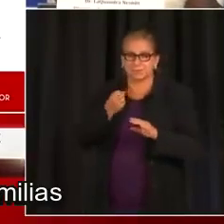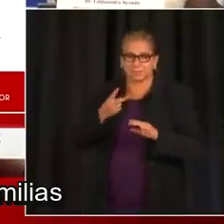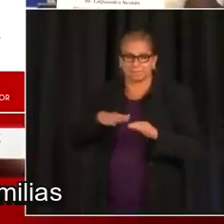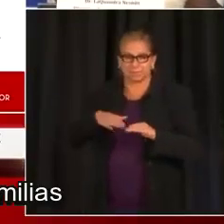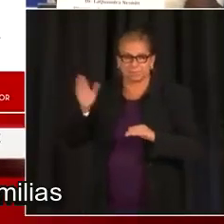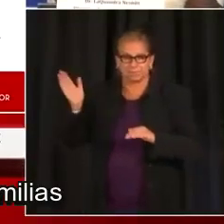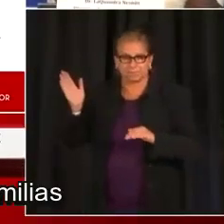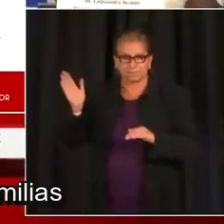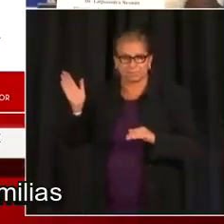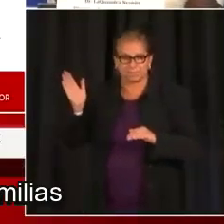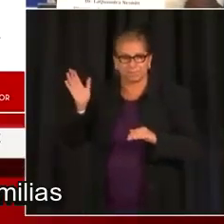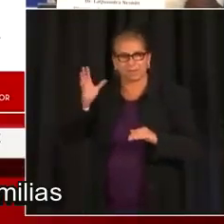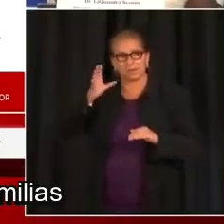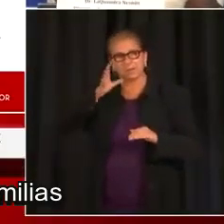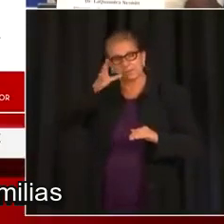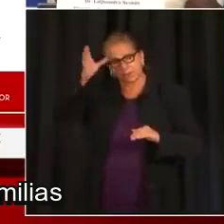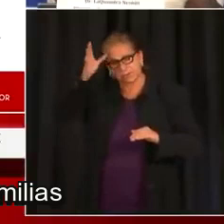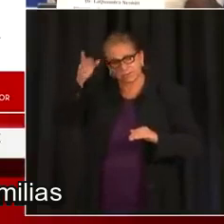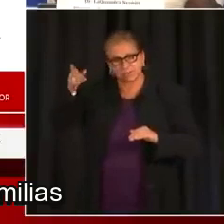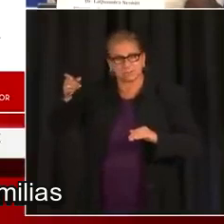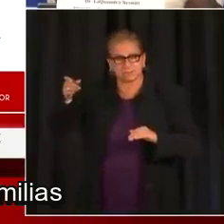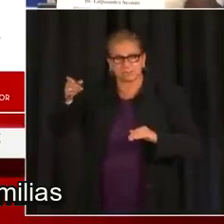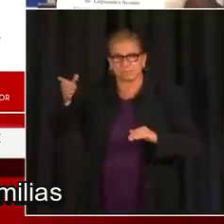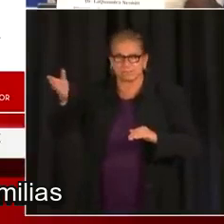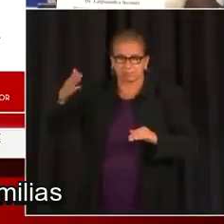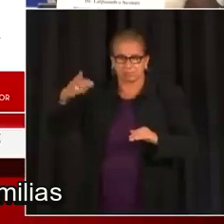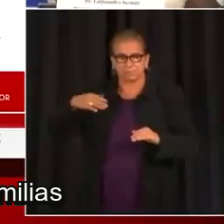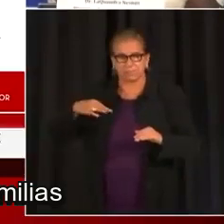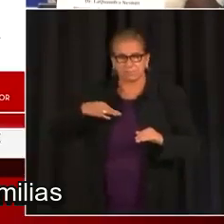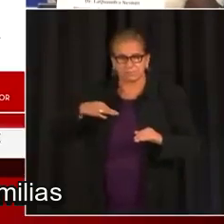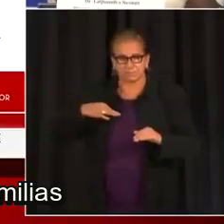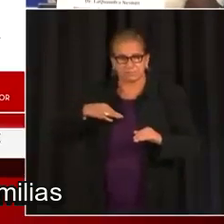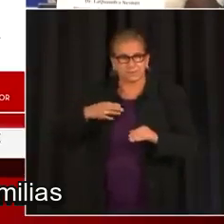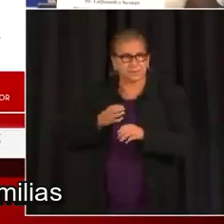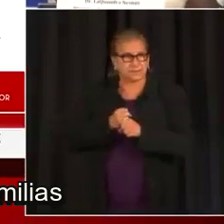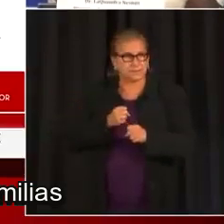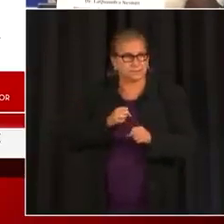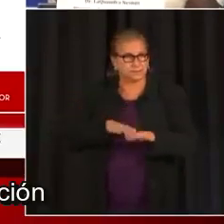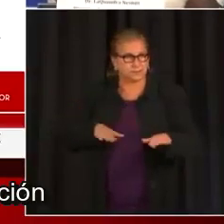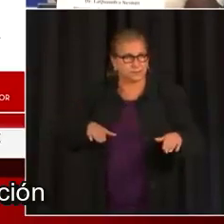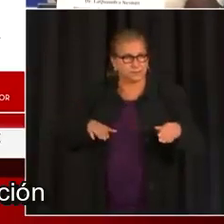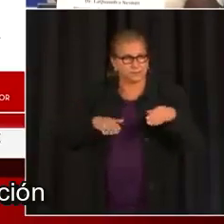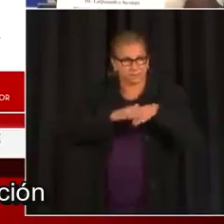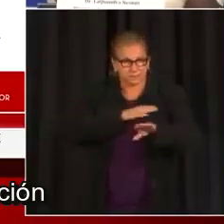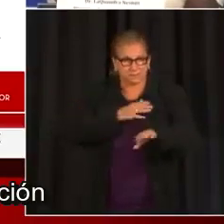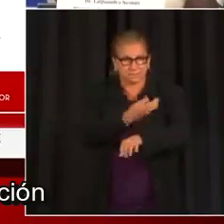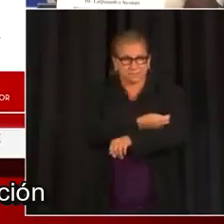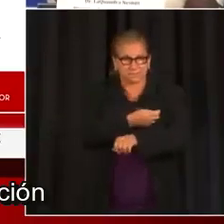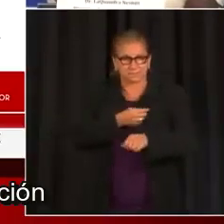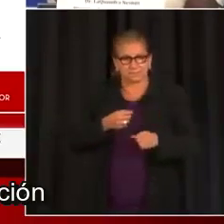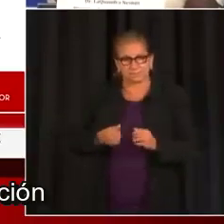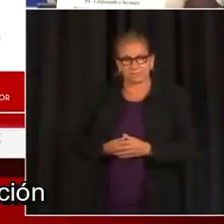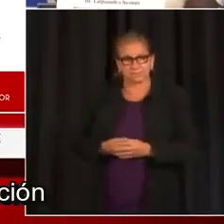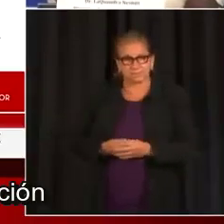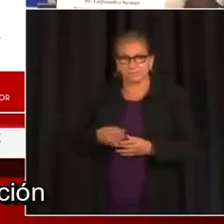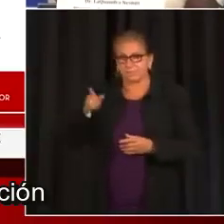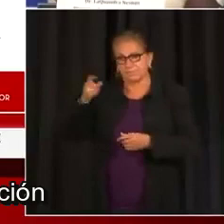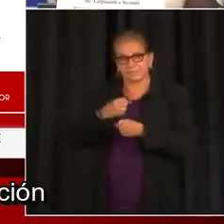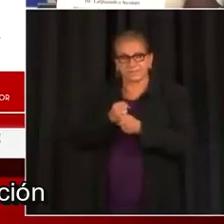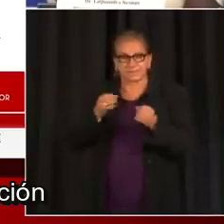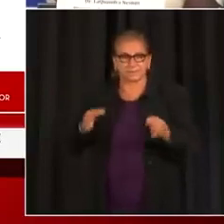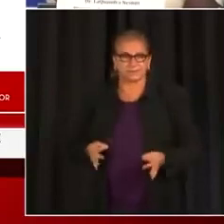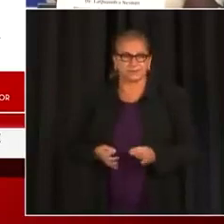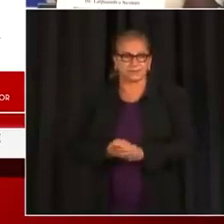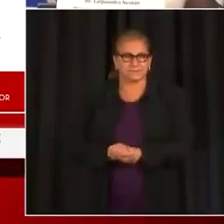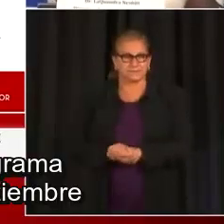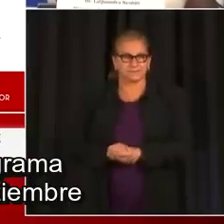Pero en este momento vamos a darles a los padres y a las familias el beneficio de que puedan seguir recibiendo información, educación